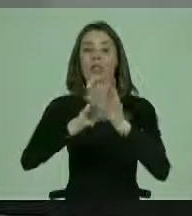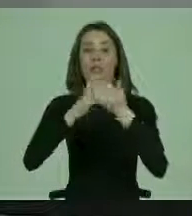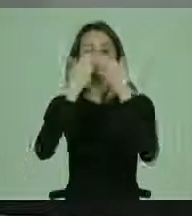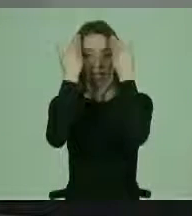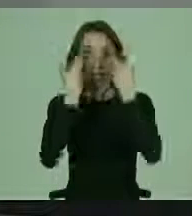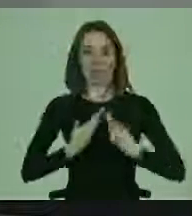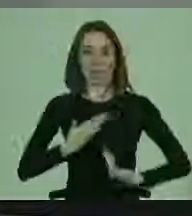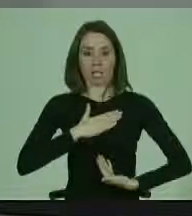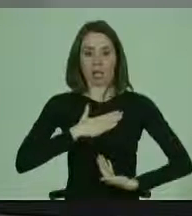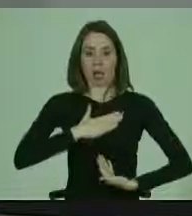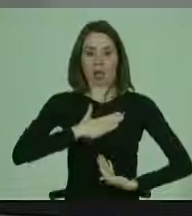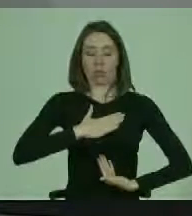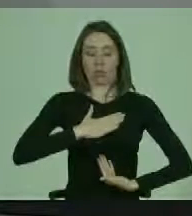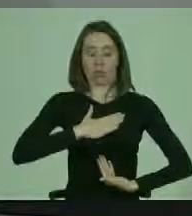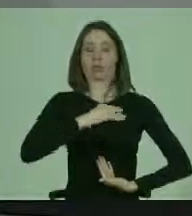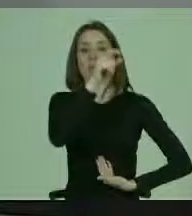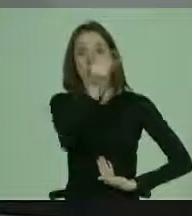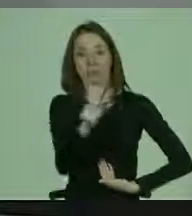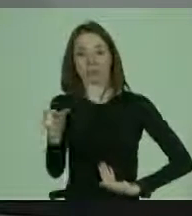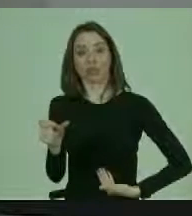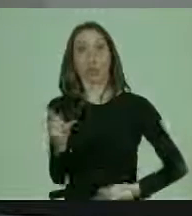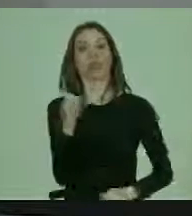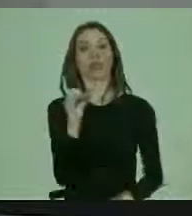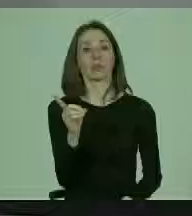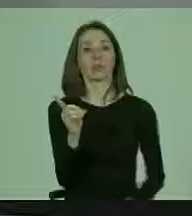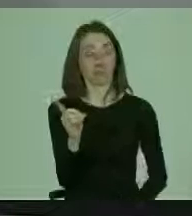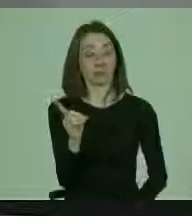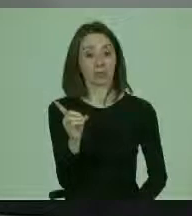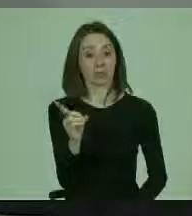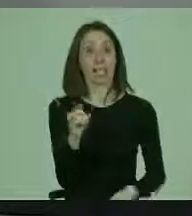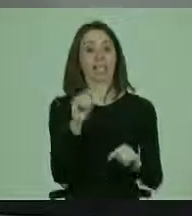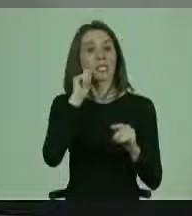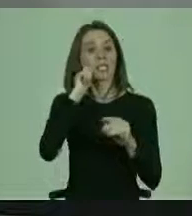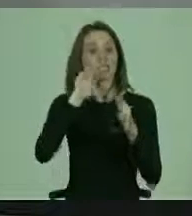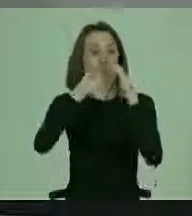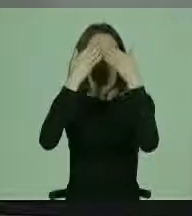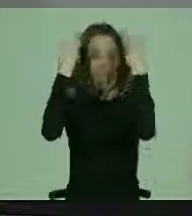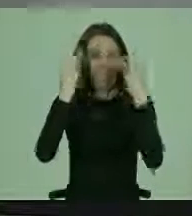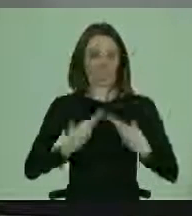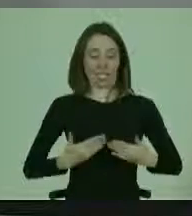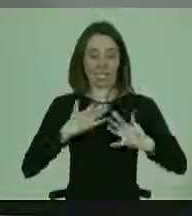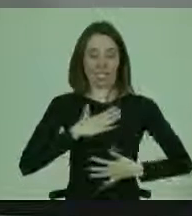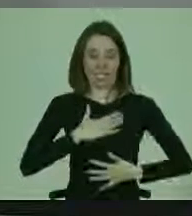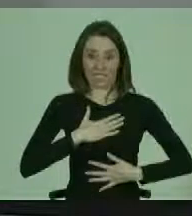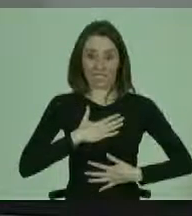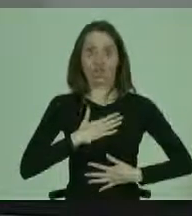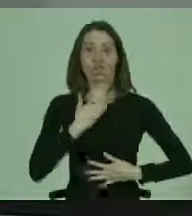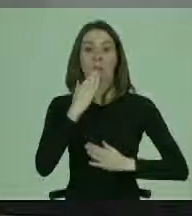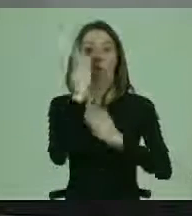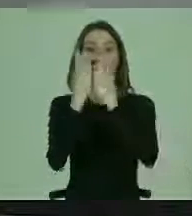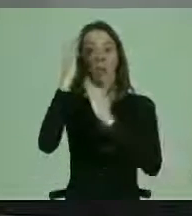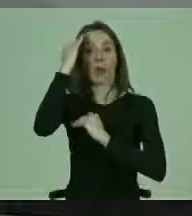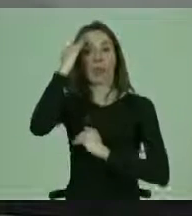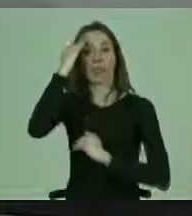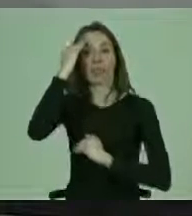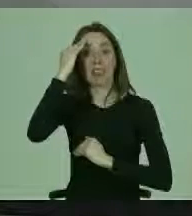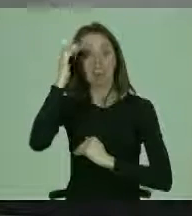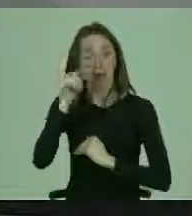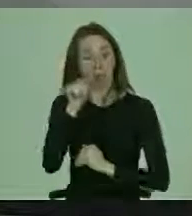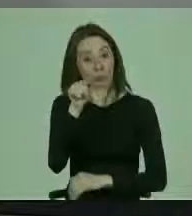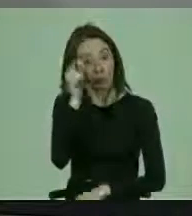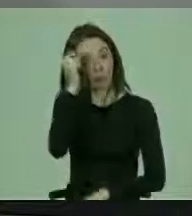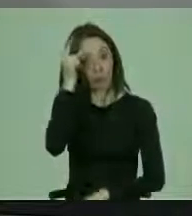personal de las personas con discapacidad. Y esa integridad es física y mental. Como ustedes